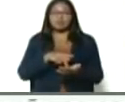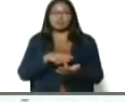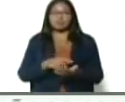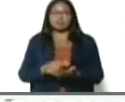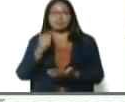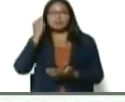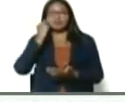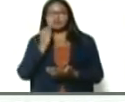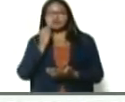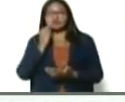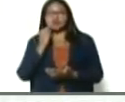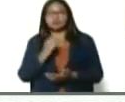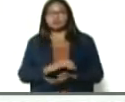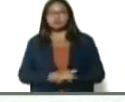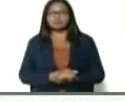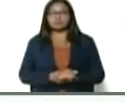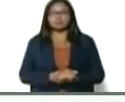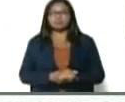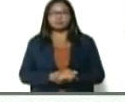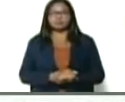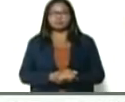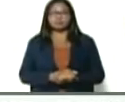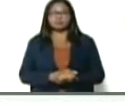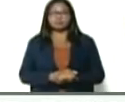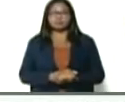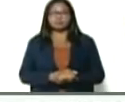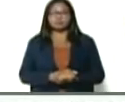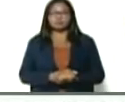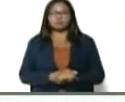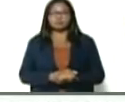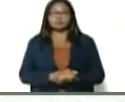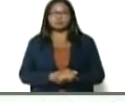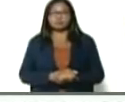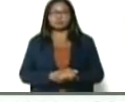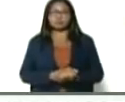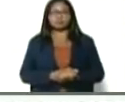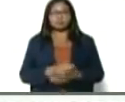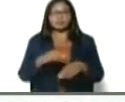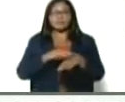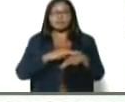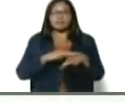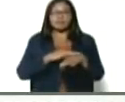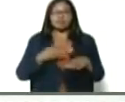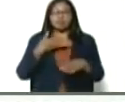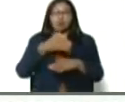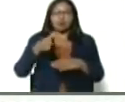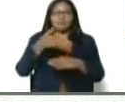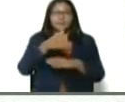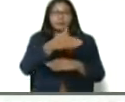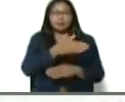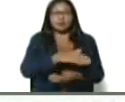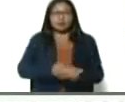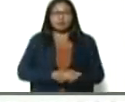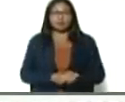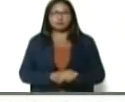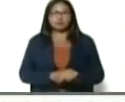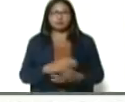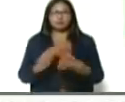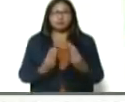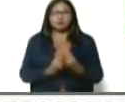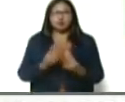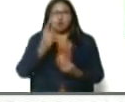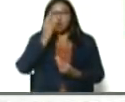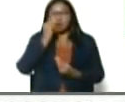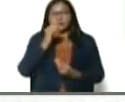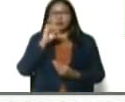de la península de Araya, el, ministro, para la pesca y la acuicultura, compañero, Juan